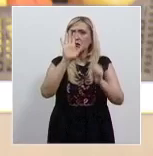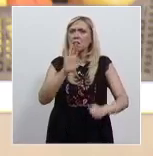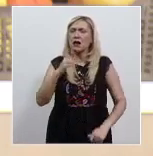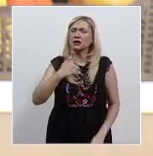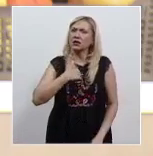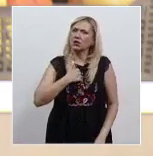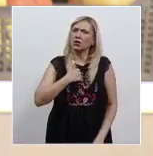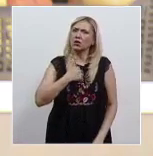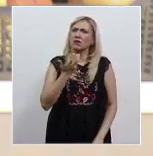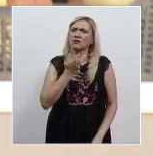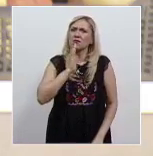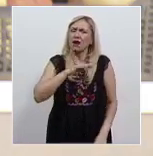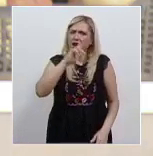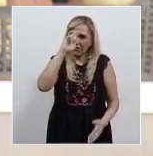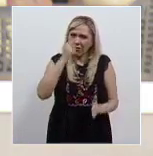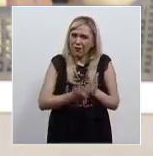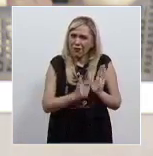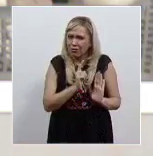cometido el crimen.